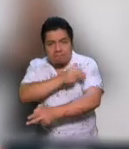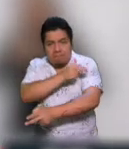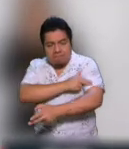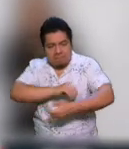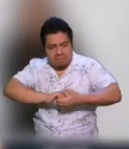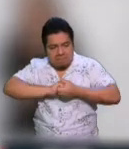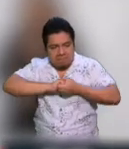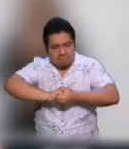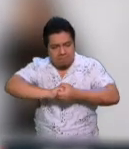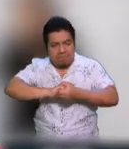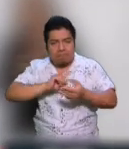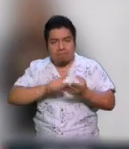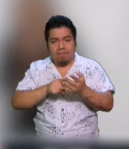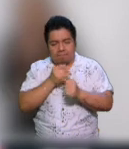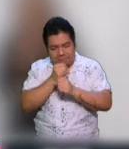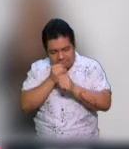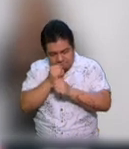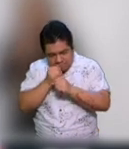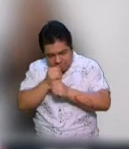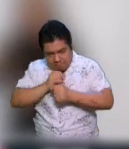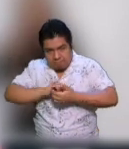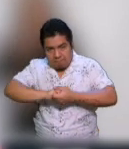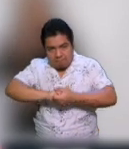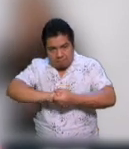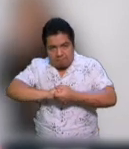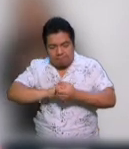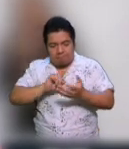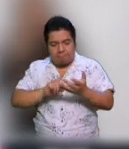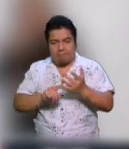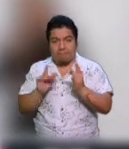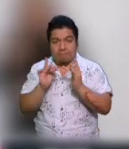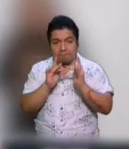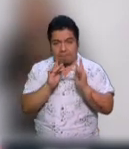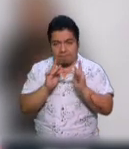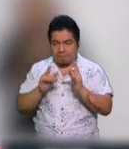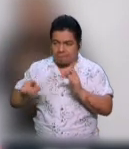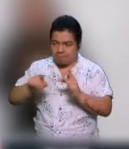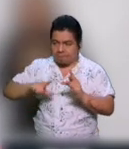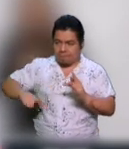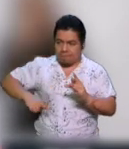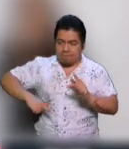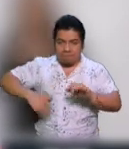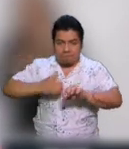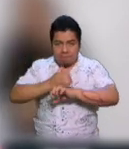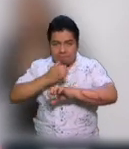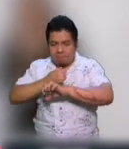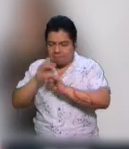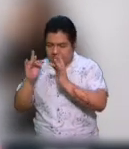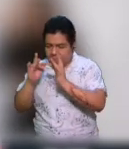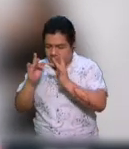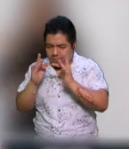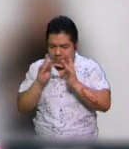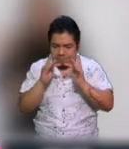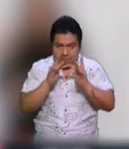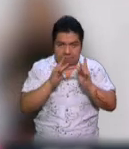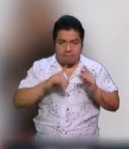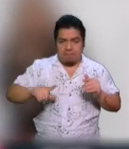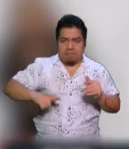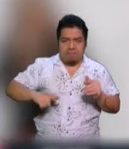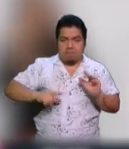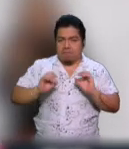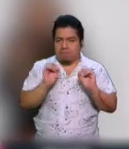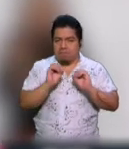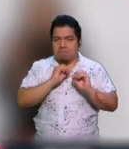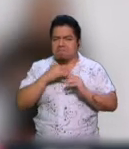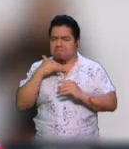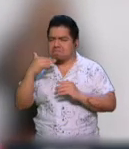el fortalecimiento de la inteligencia y la investigación y la coordinación con los gobiernos estatales. También reiteró que su gobierno no se caerá en